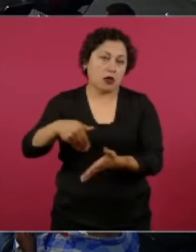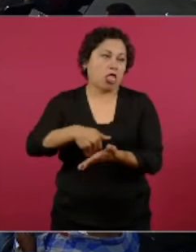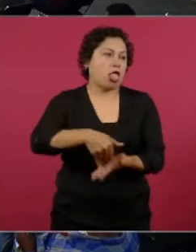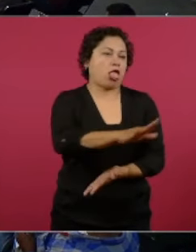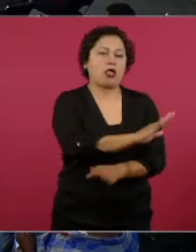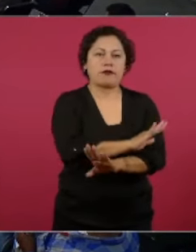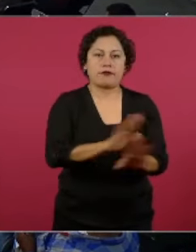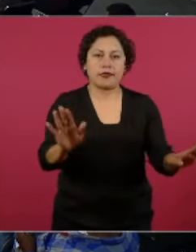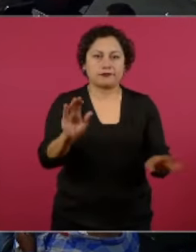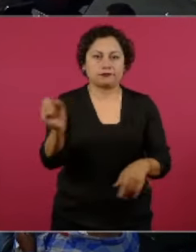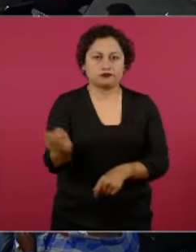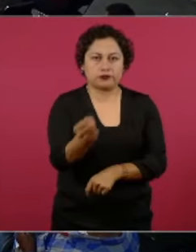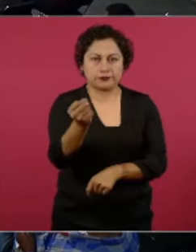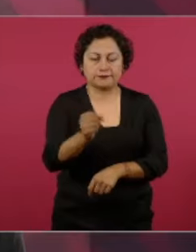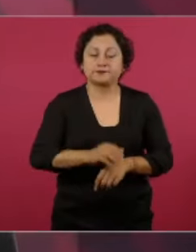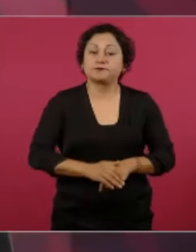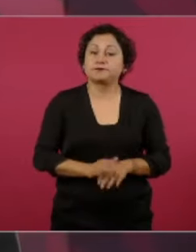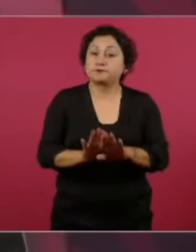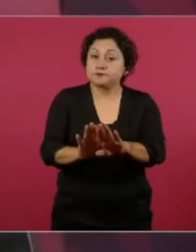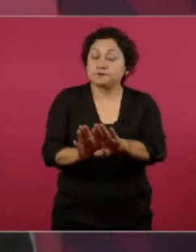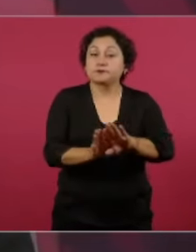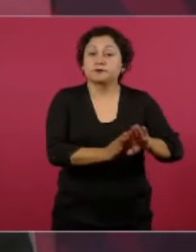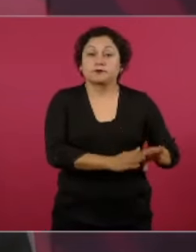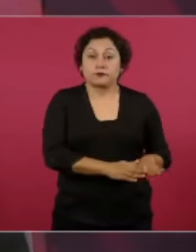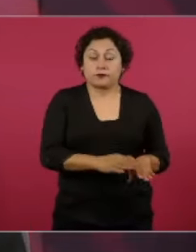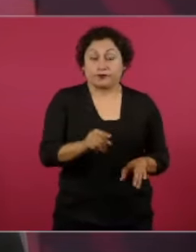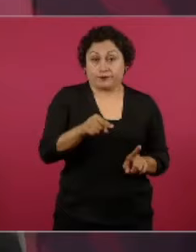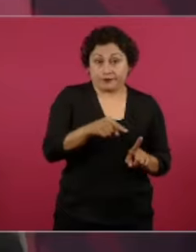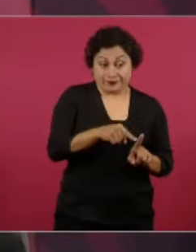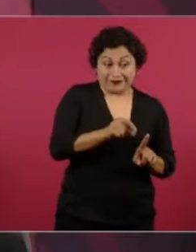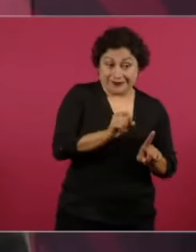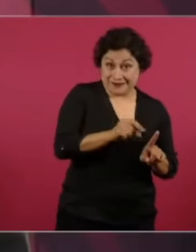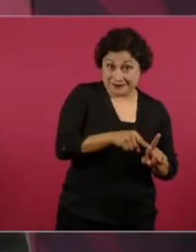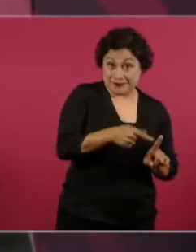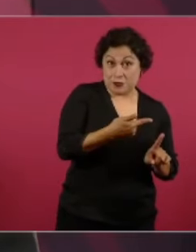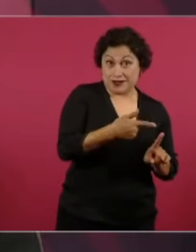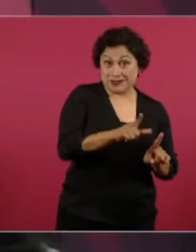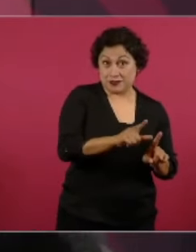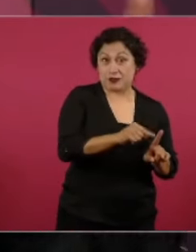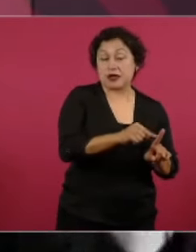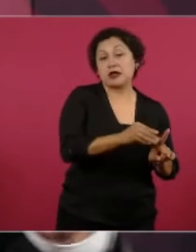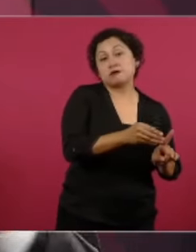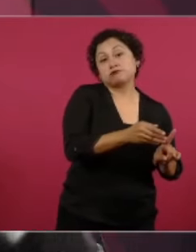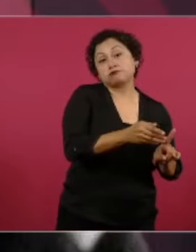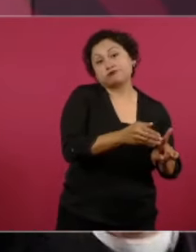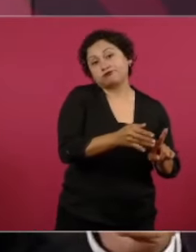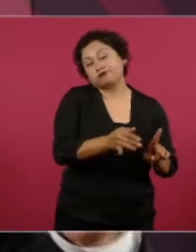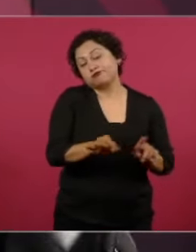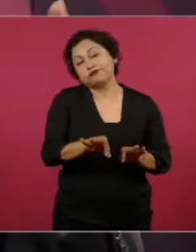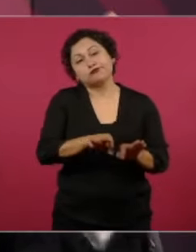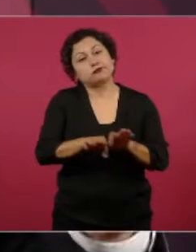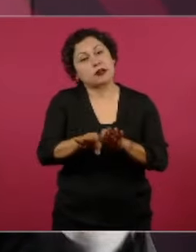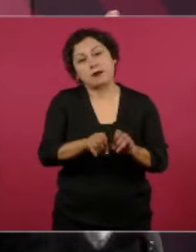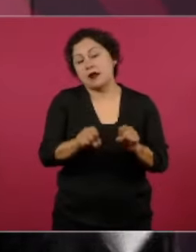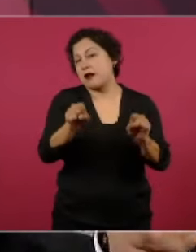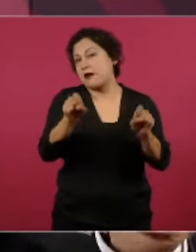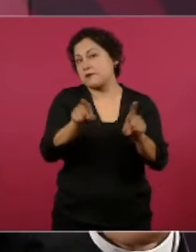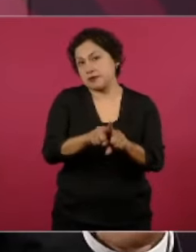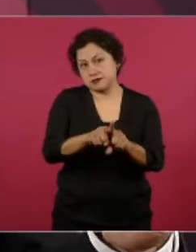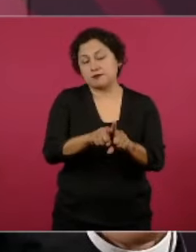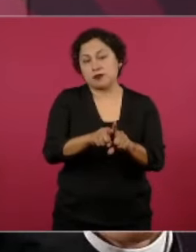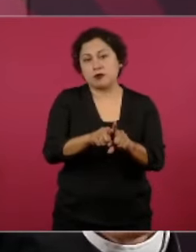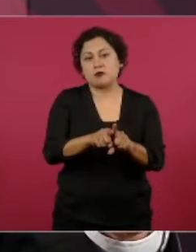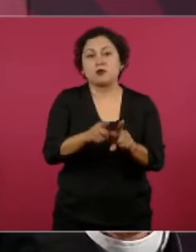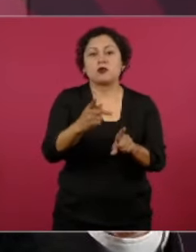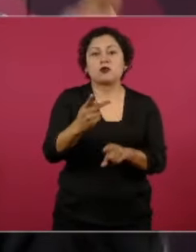después sigue García Luna en la Procuraduría y lo mismo con labores de espionaje,